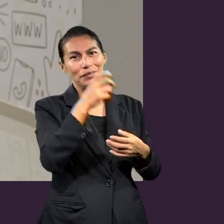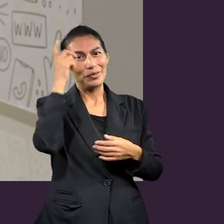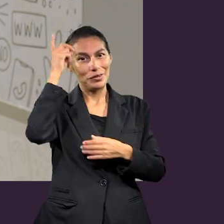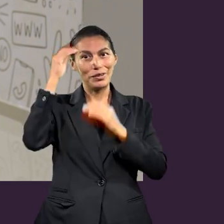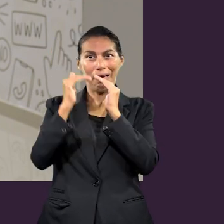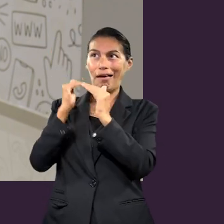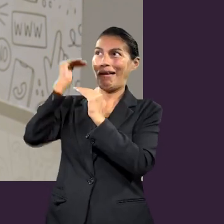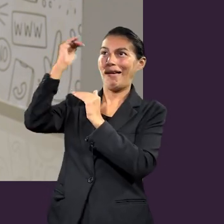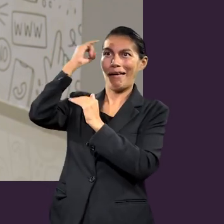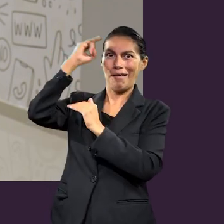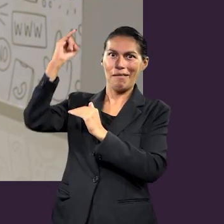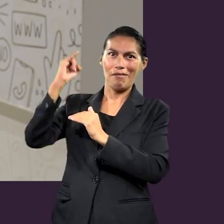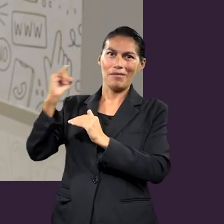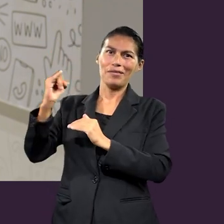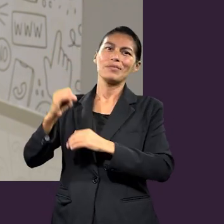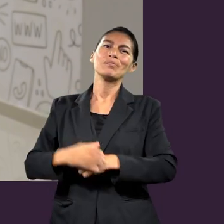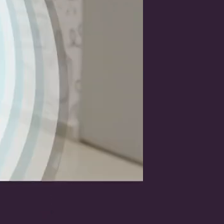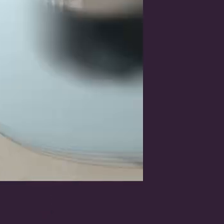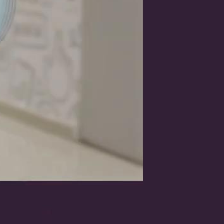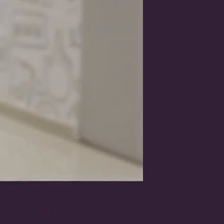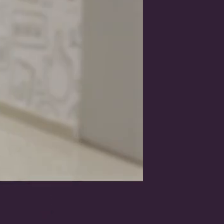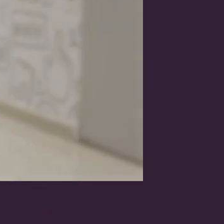trataban a sus esclavos con caridad.